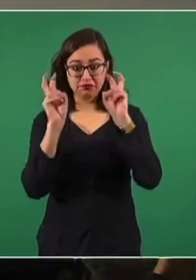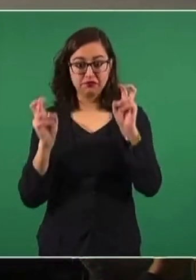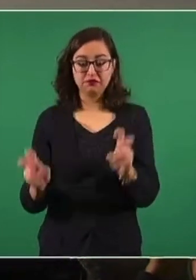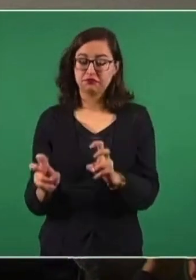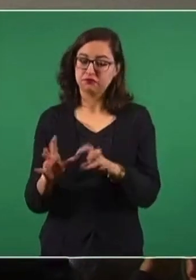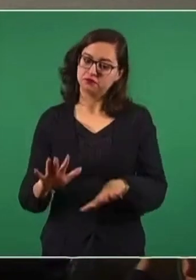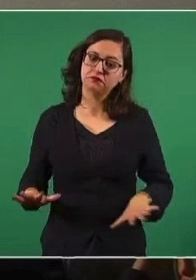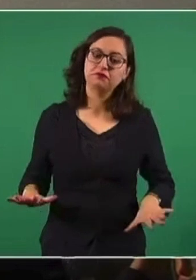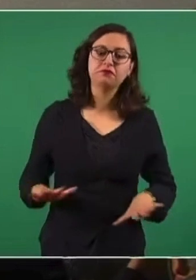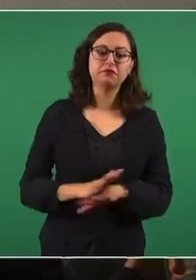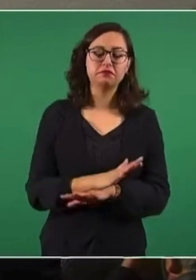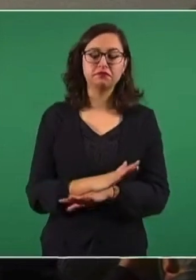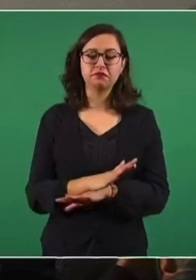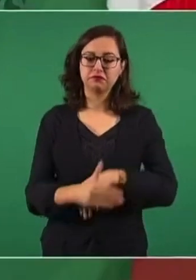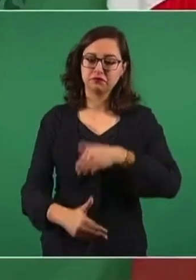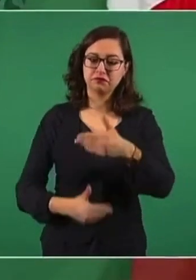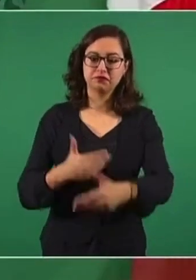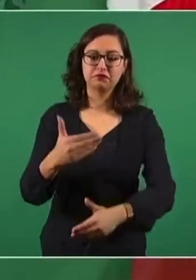al sistema.